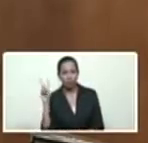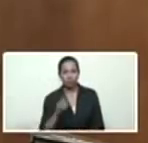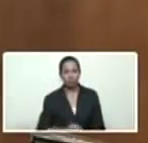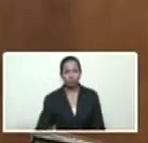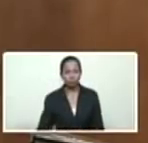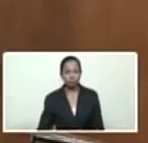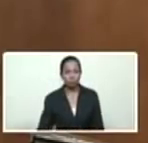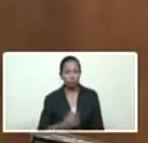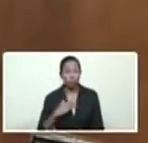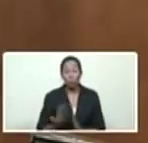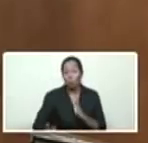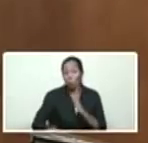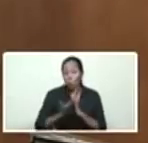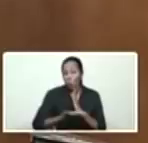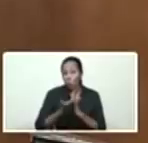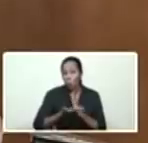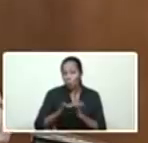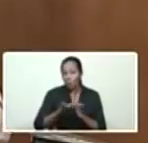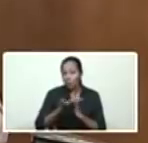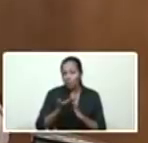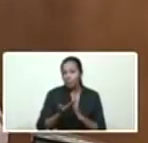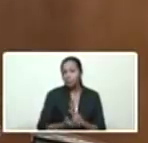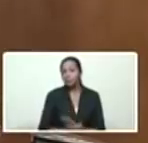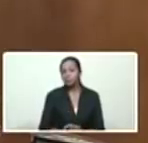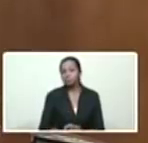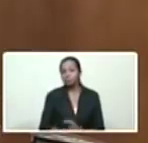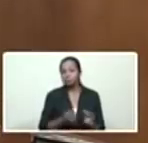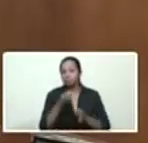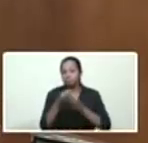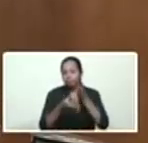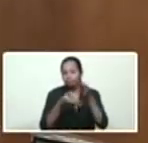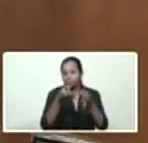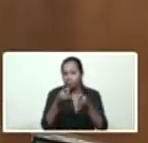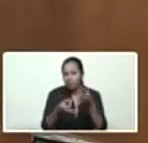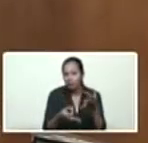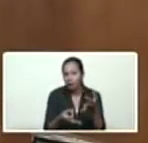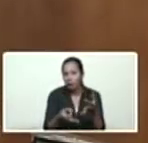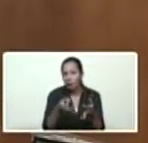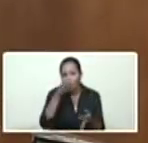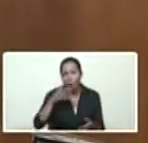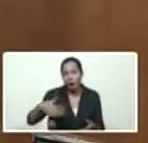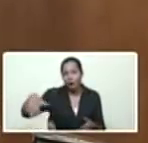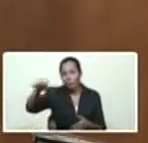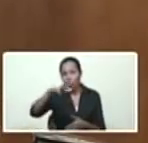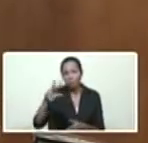Esto es muy importante, explicarlo a nuestro país, a nuestro pueblo.